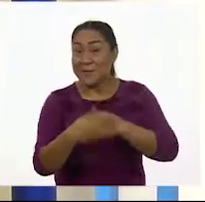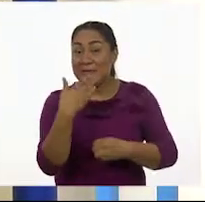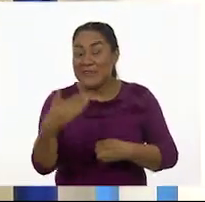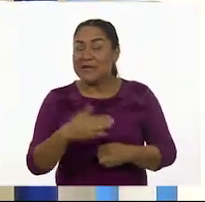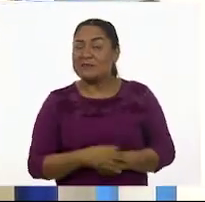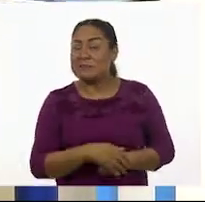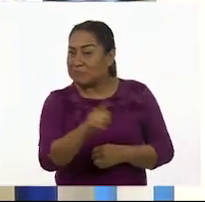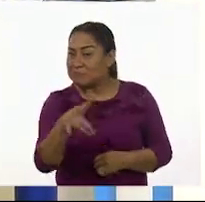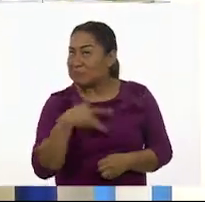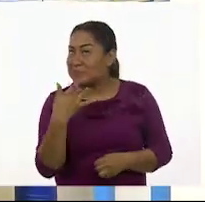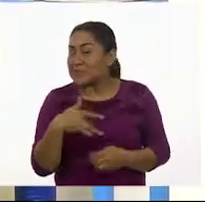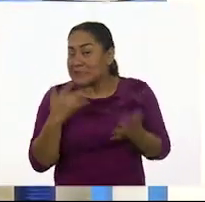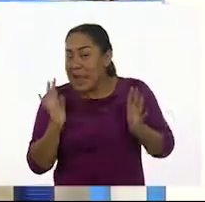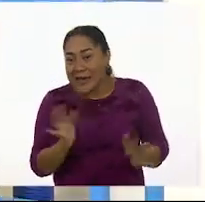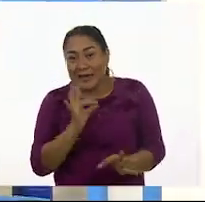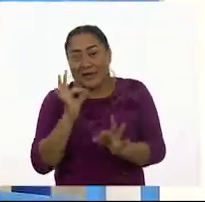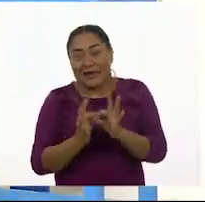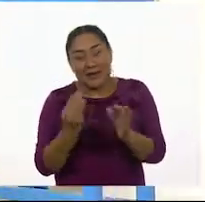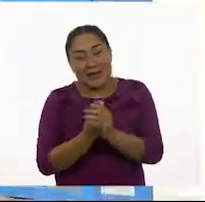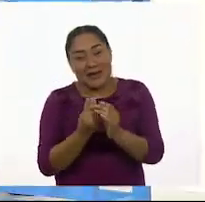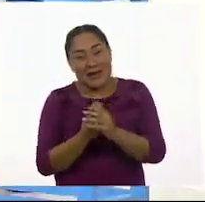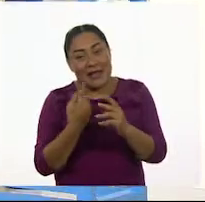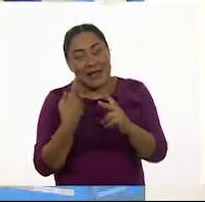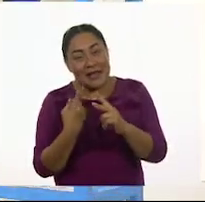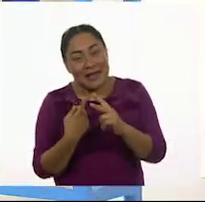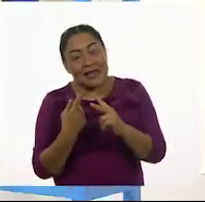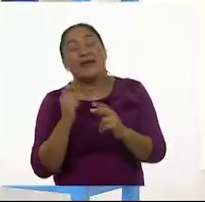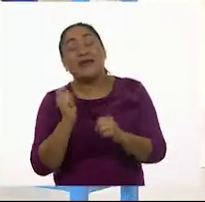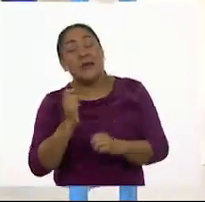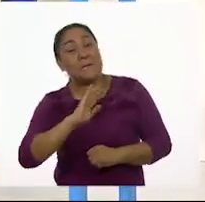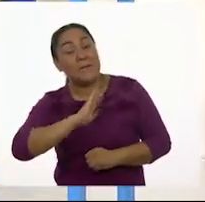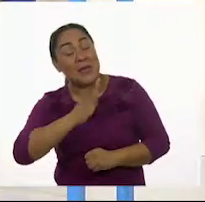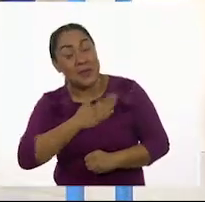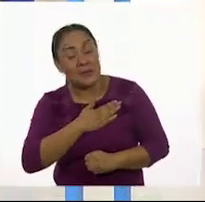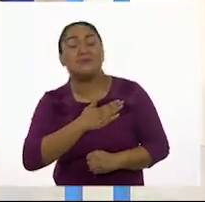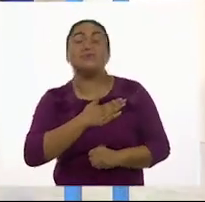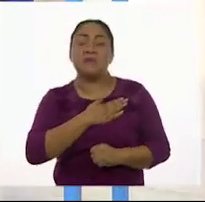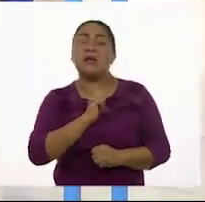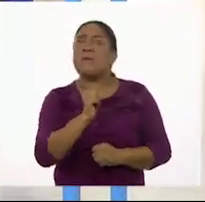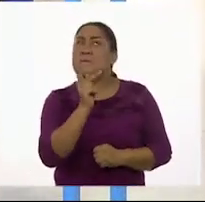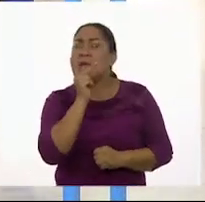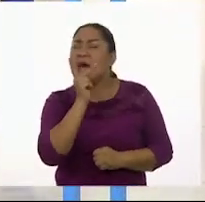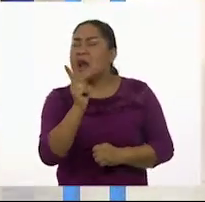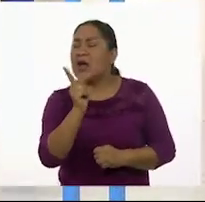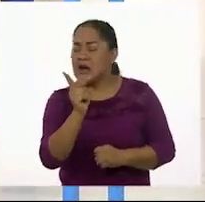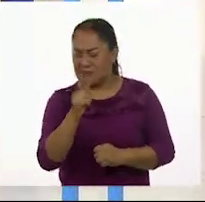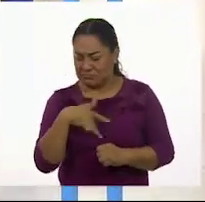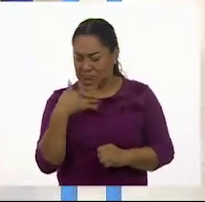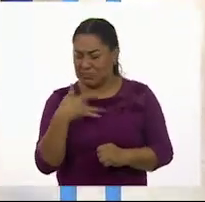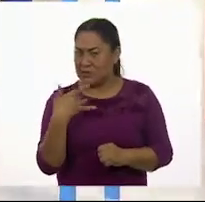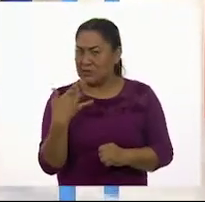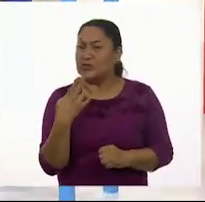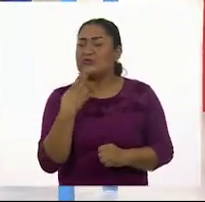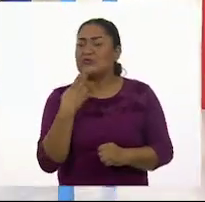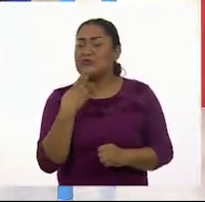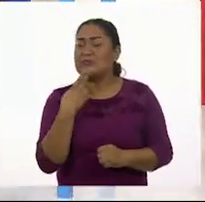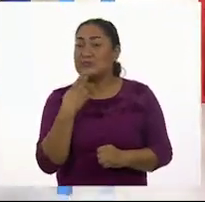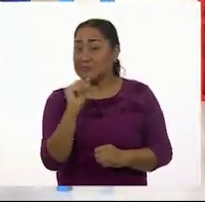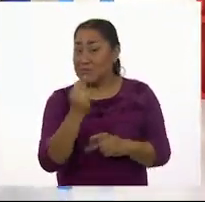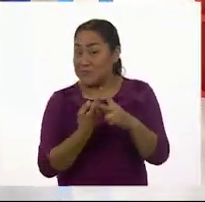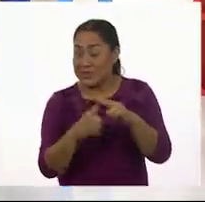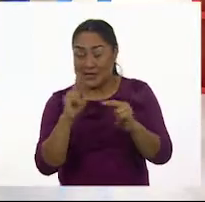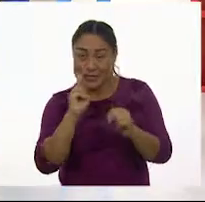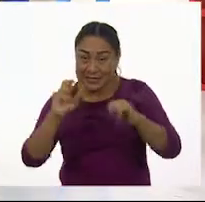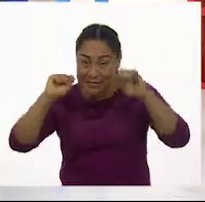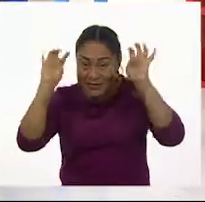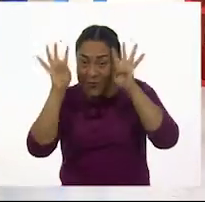listos para su clase? Hoy, en la asignatura de Lengua Materna, tenemos palabras que dan sentido. Pero antes de comenzar, vamos con Ajo Listo, que